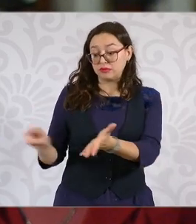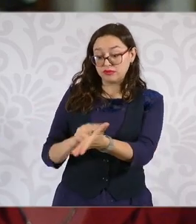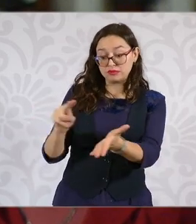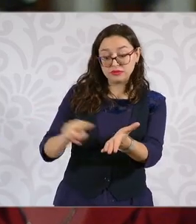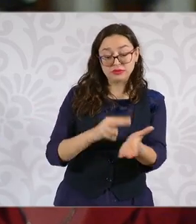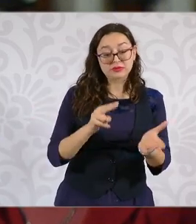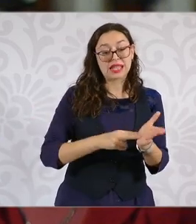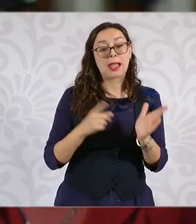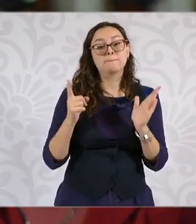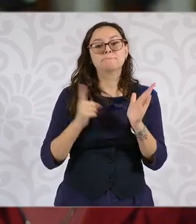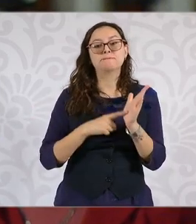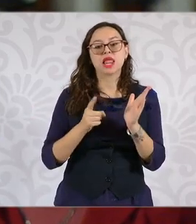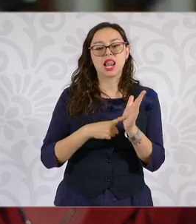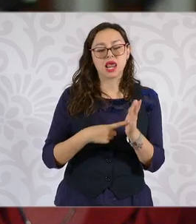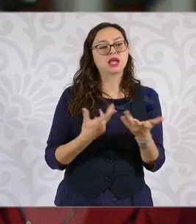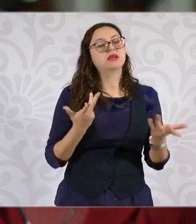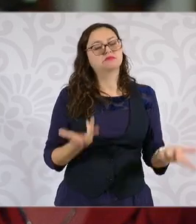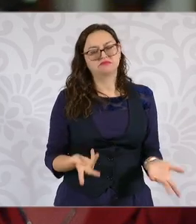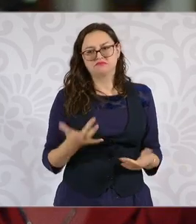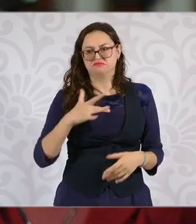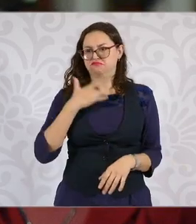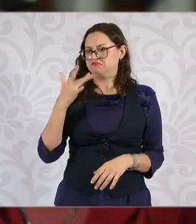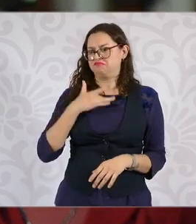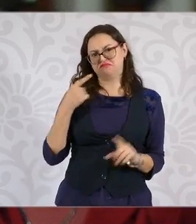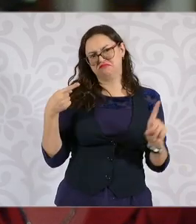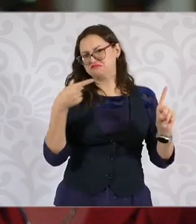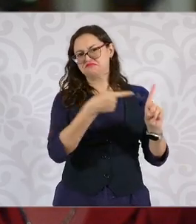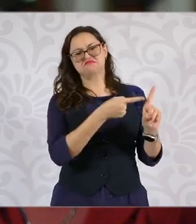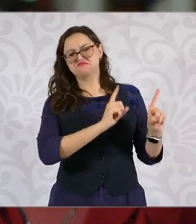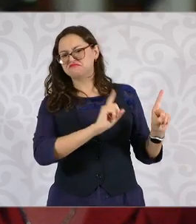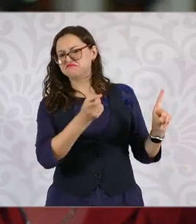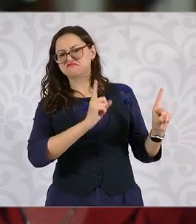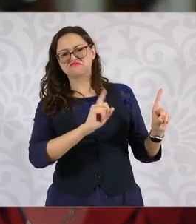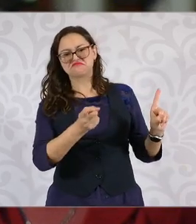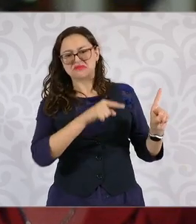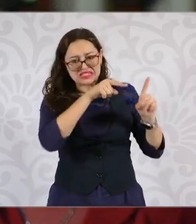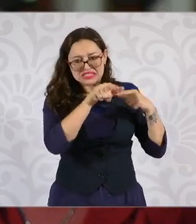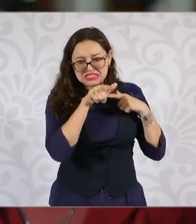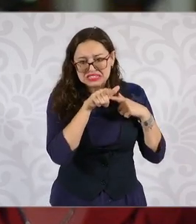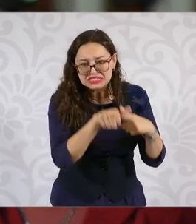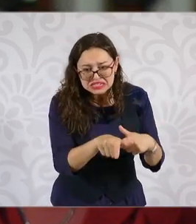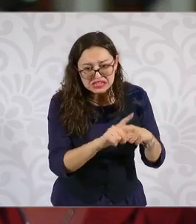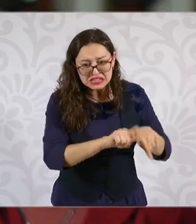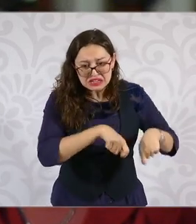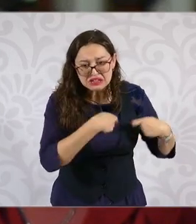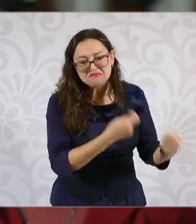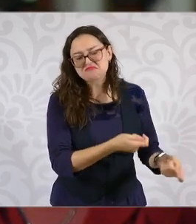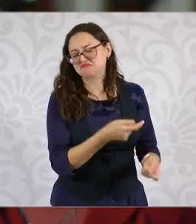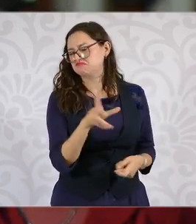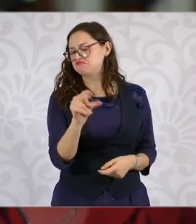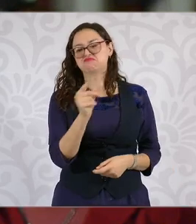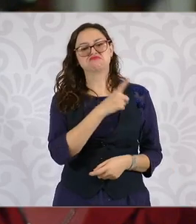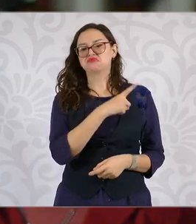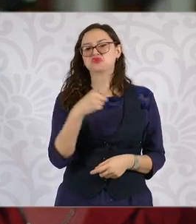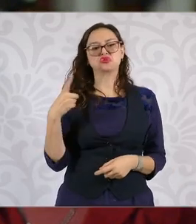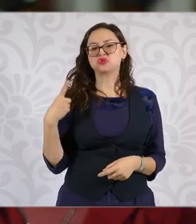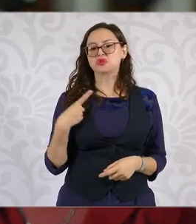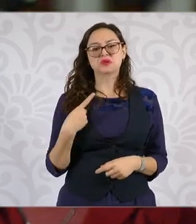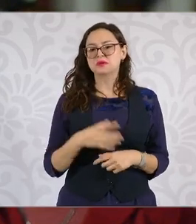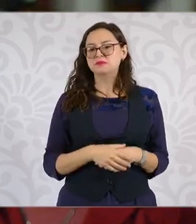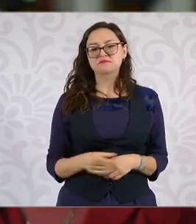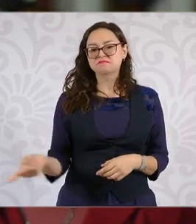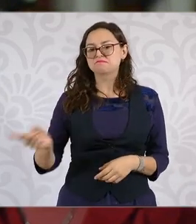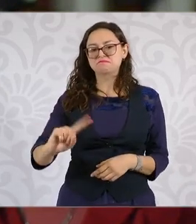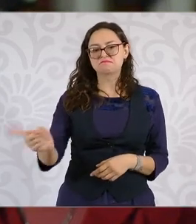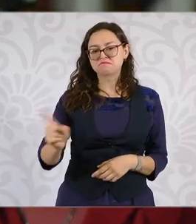firmas pues que aseguran los paisanos que no hay méritos propios porque para que Jorge Isla reciba tal designación debido a